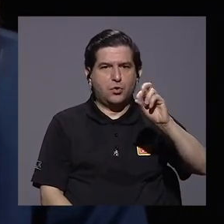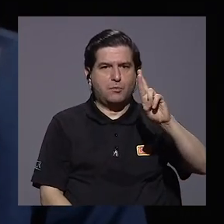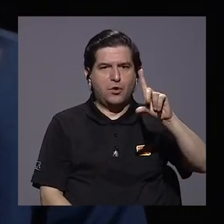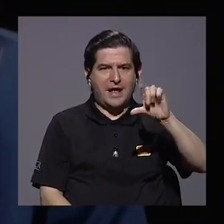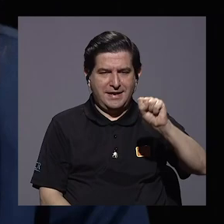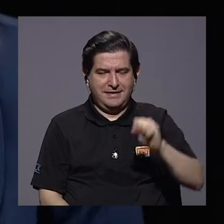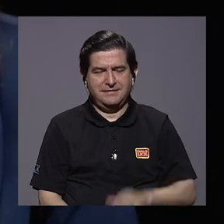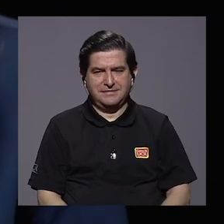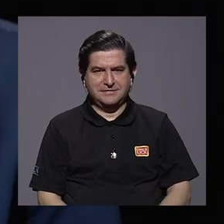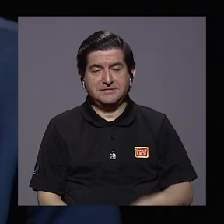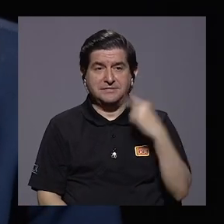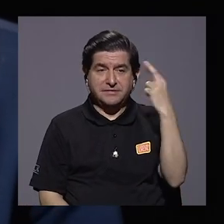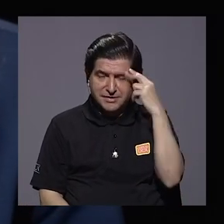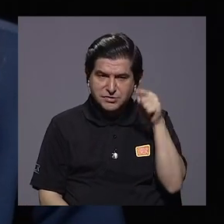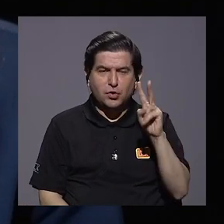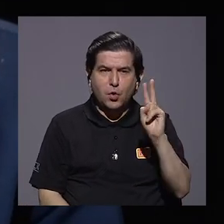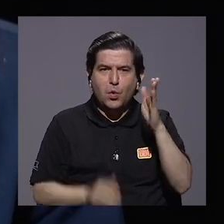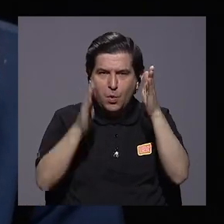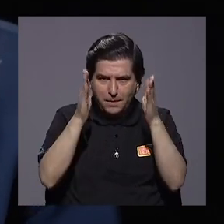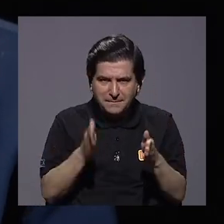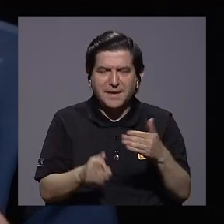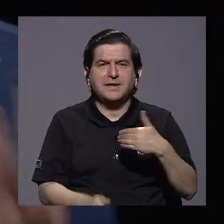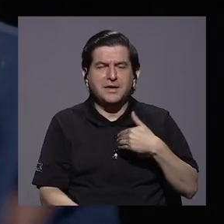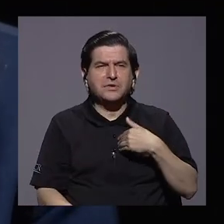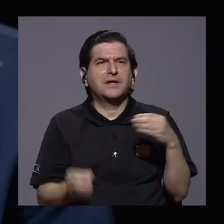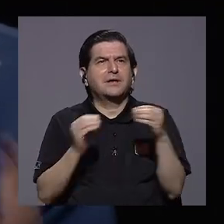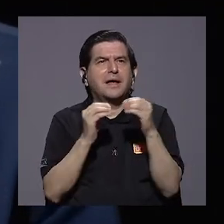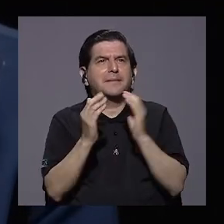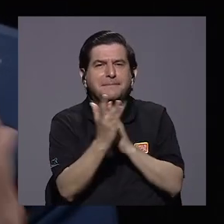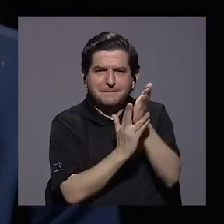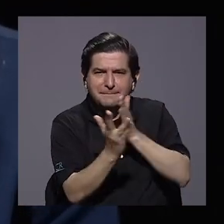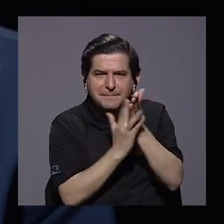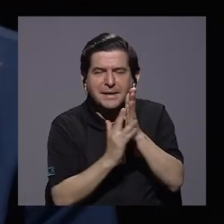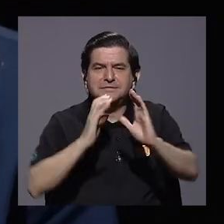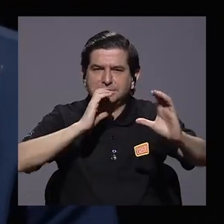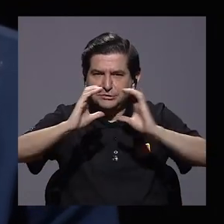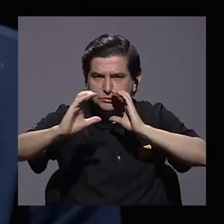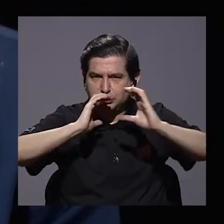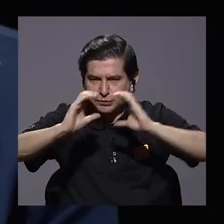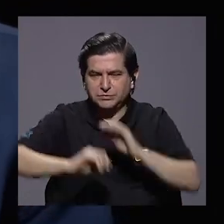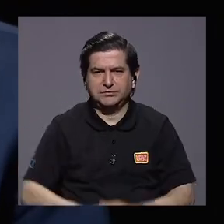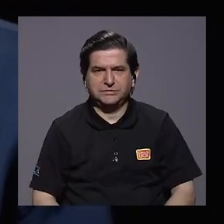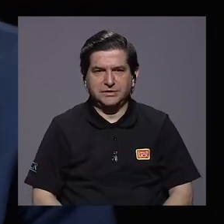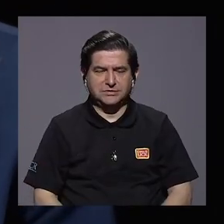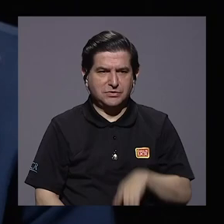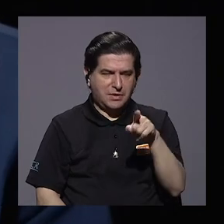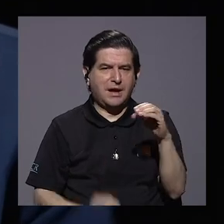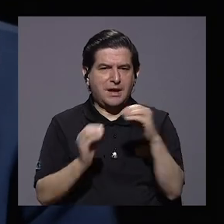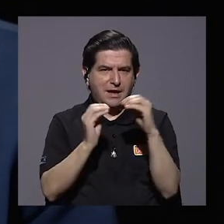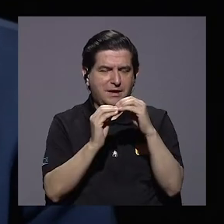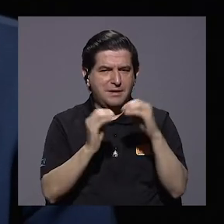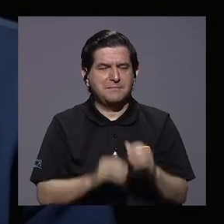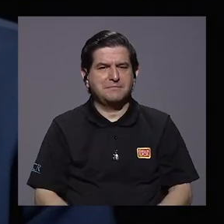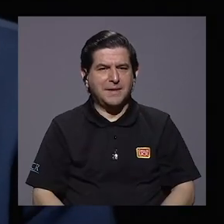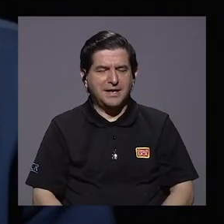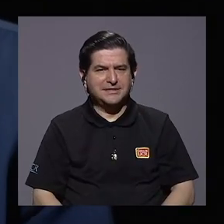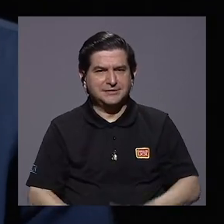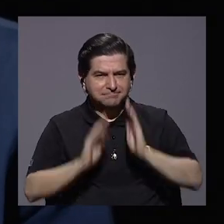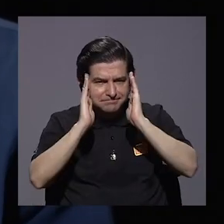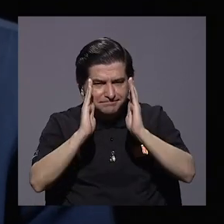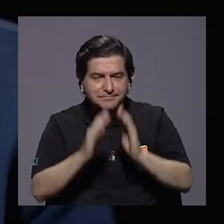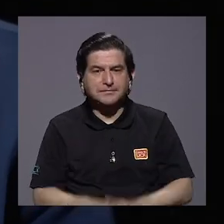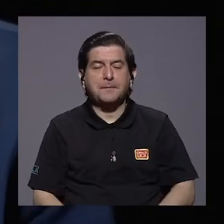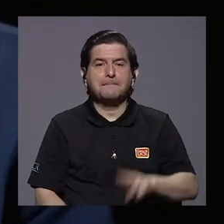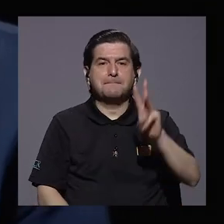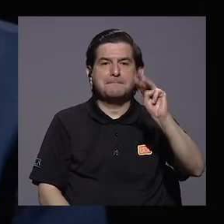por ser compañero, teníamos mucho más acceso y más comunicación y había una mayor presencia. En el caso